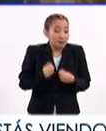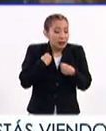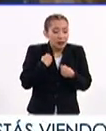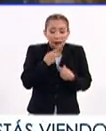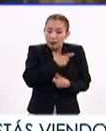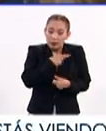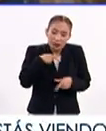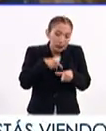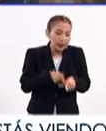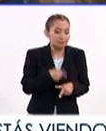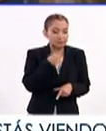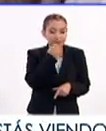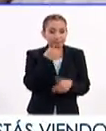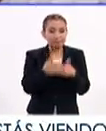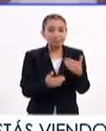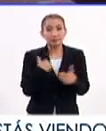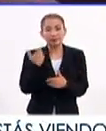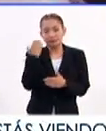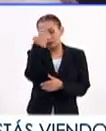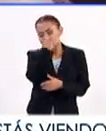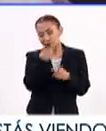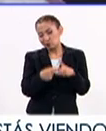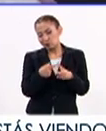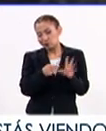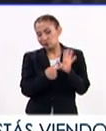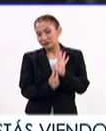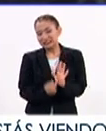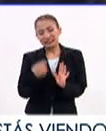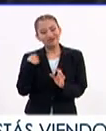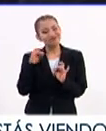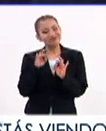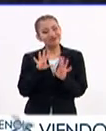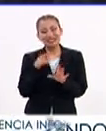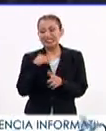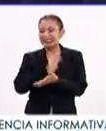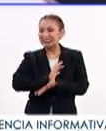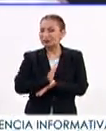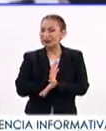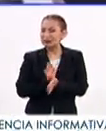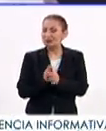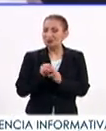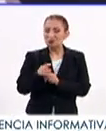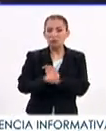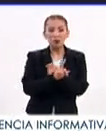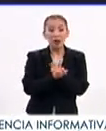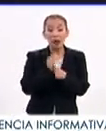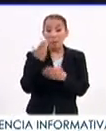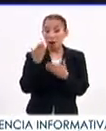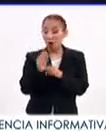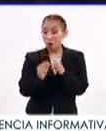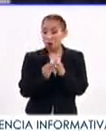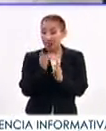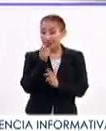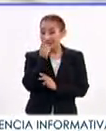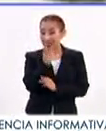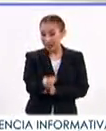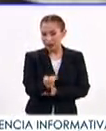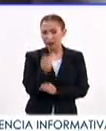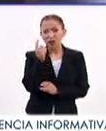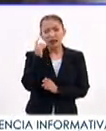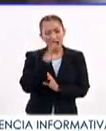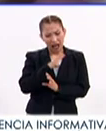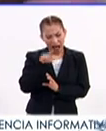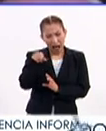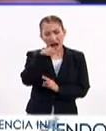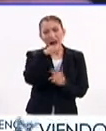tenemos que seguir conviviendo. Las estadísticas muestran las consecuencias de la discriminación. El Banco Mundial reporta que a pesar